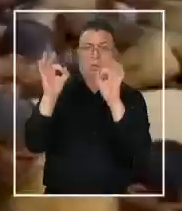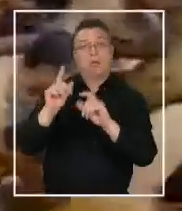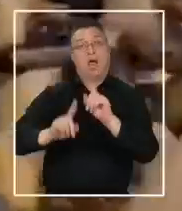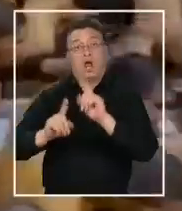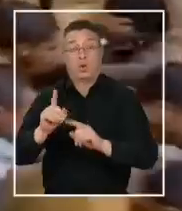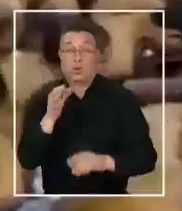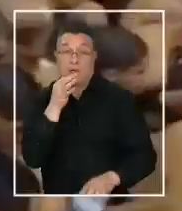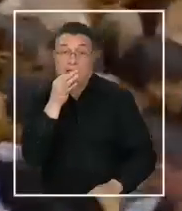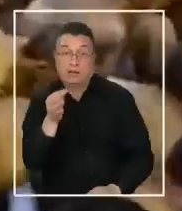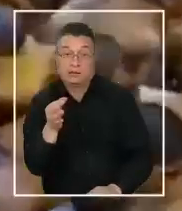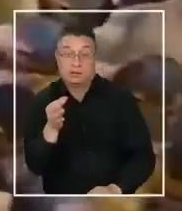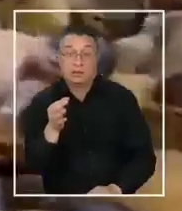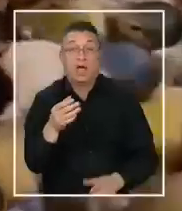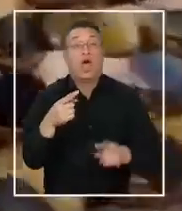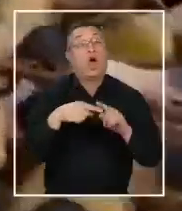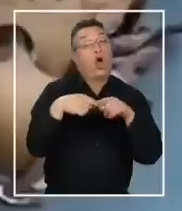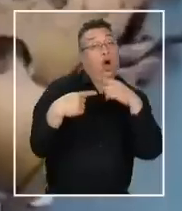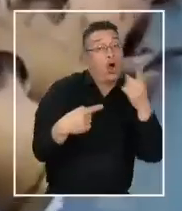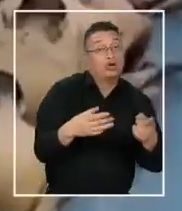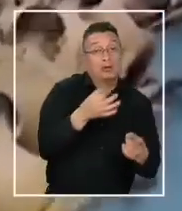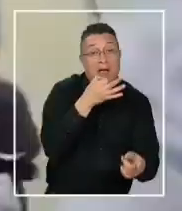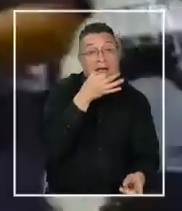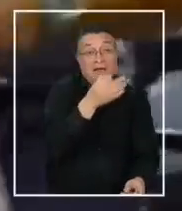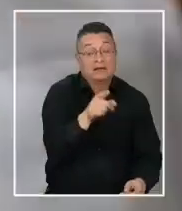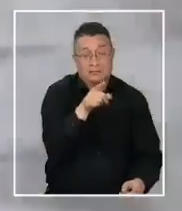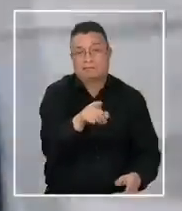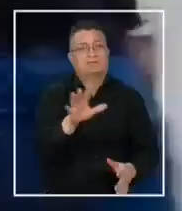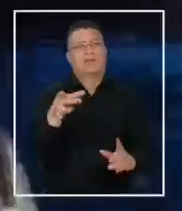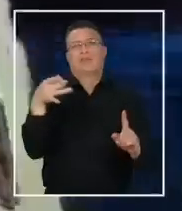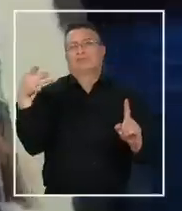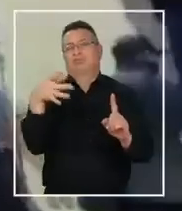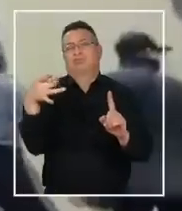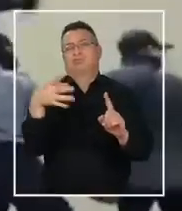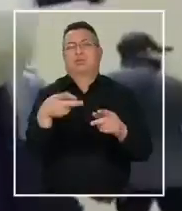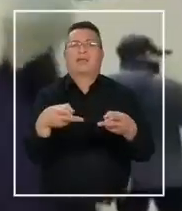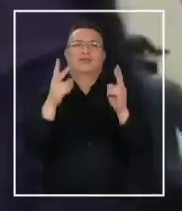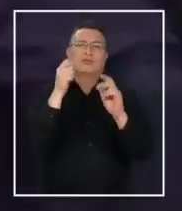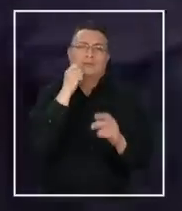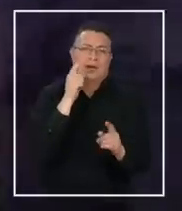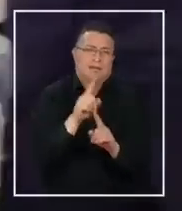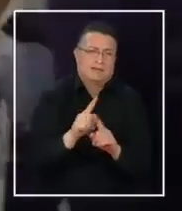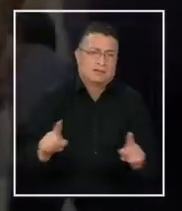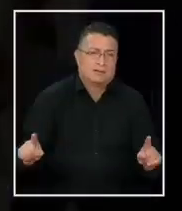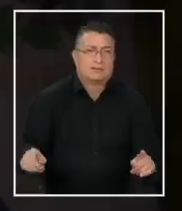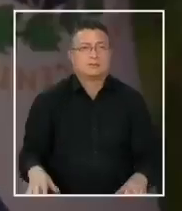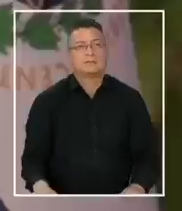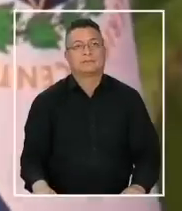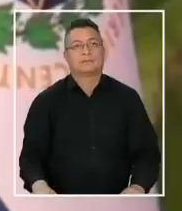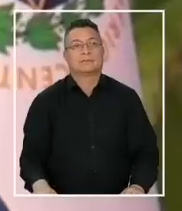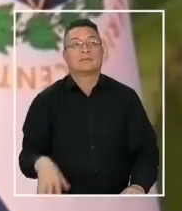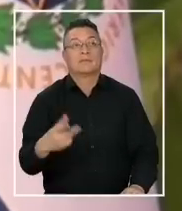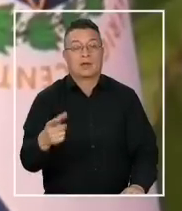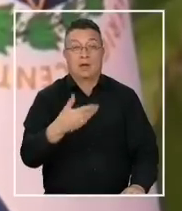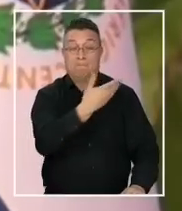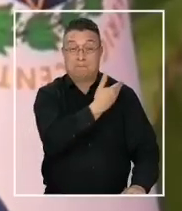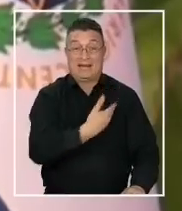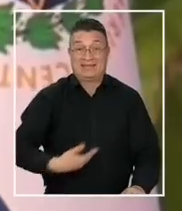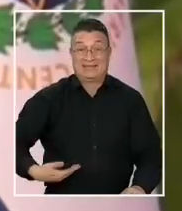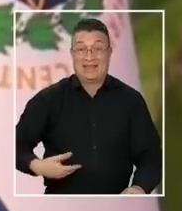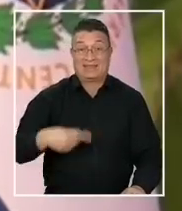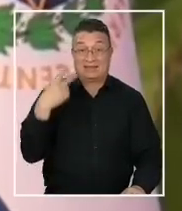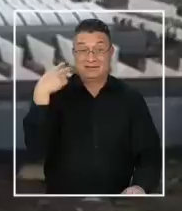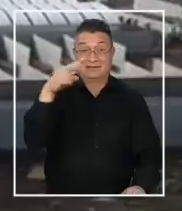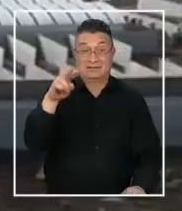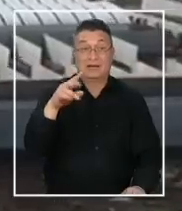atacar las pandillas. Para otros, un ejemplo flagrante de violaciones a los derechos humanos. El mandatario Nayib Bukele ha